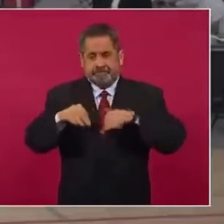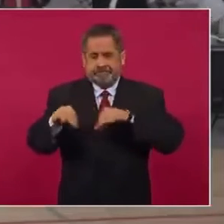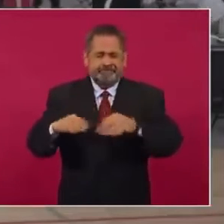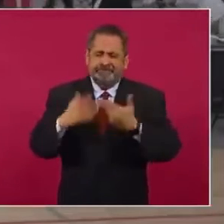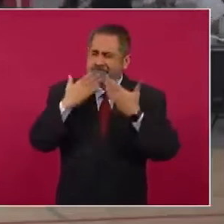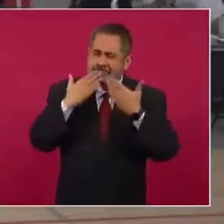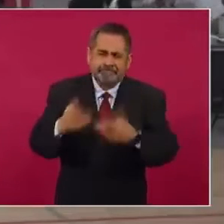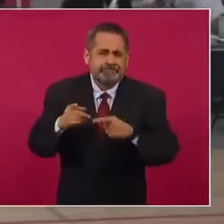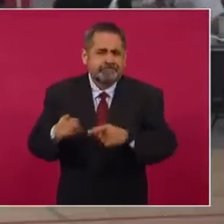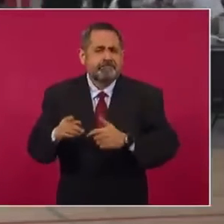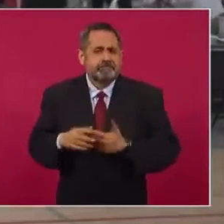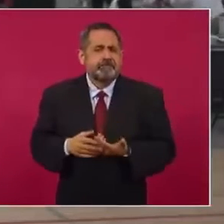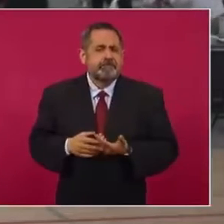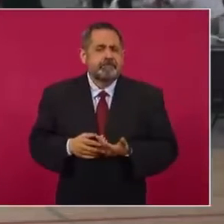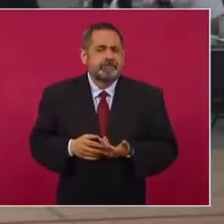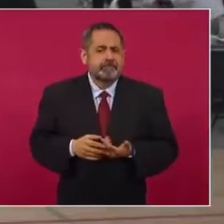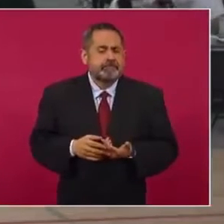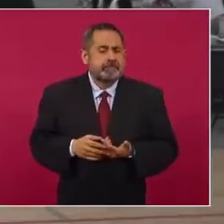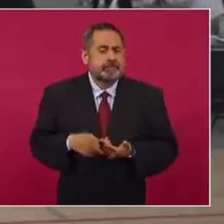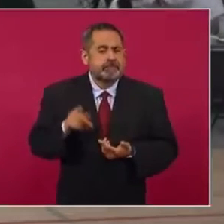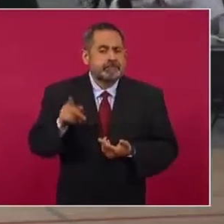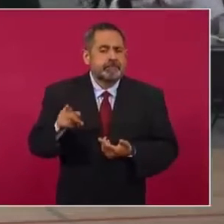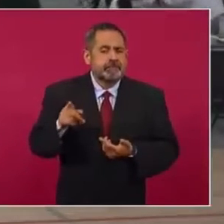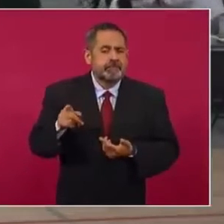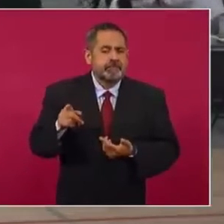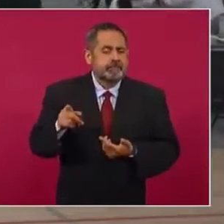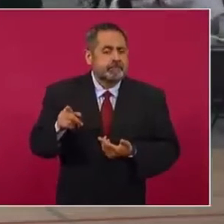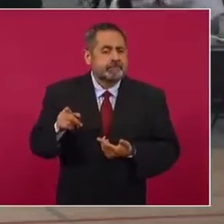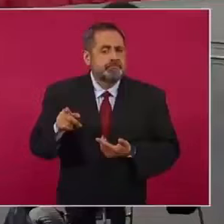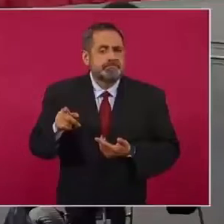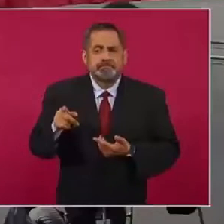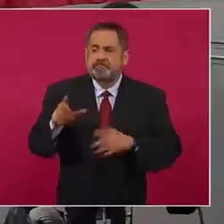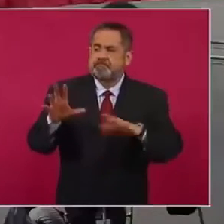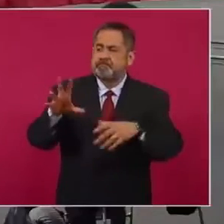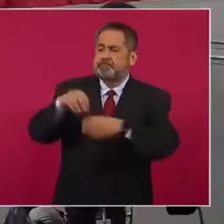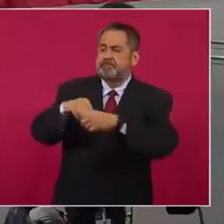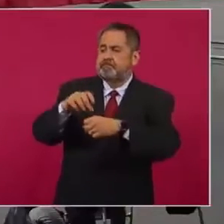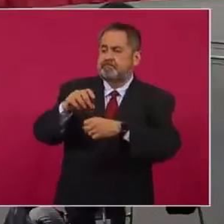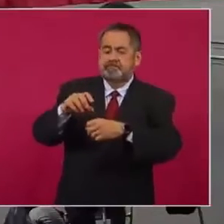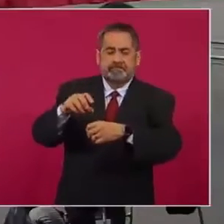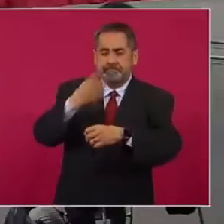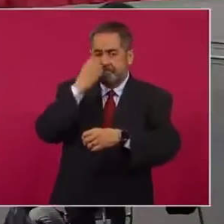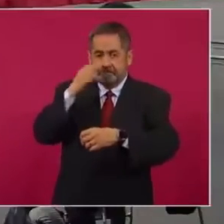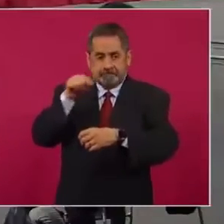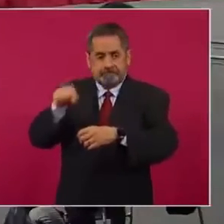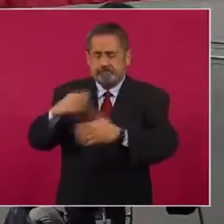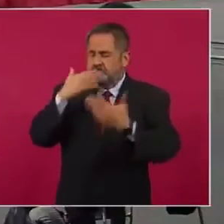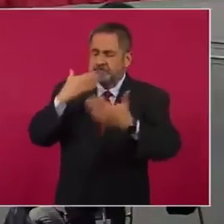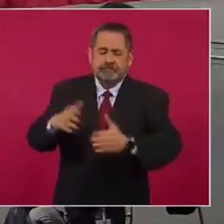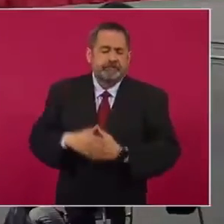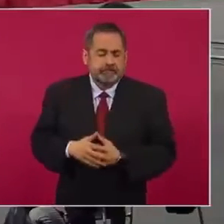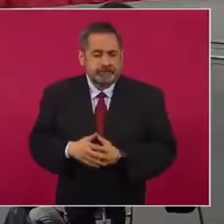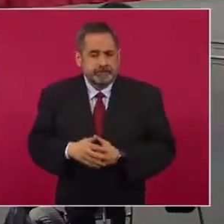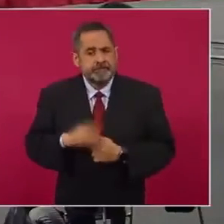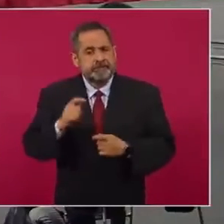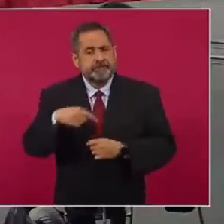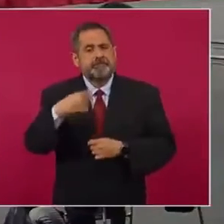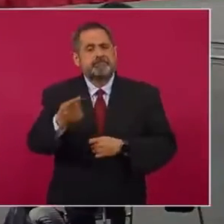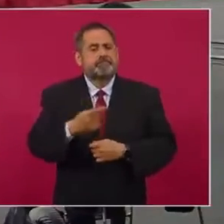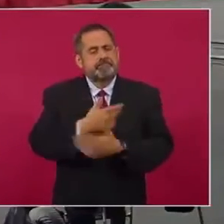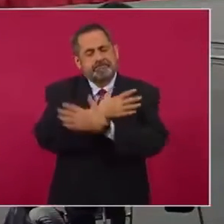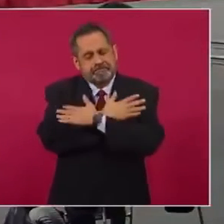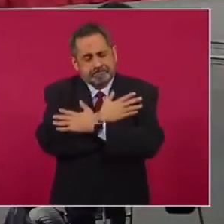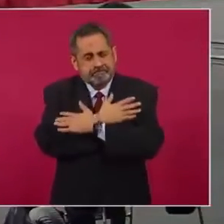de la educación. Y un abrazo a todos